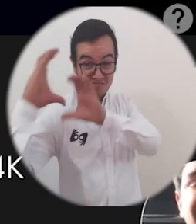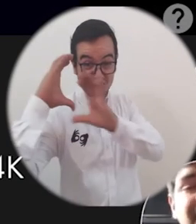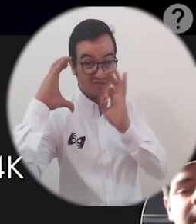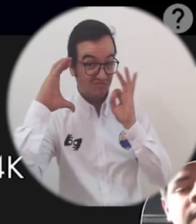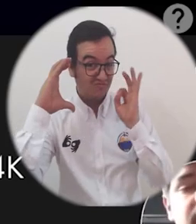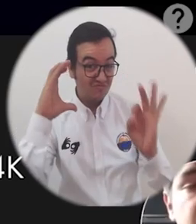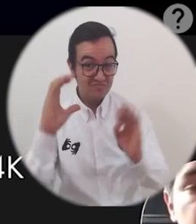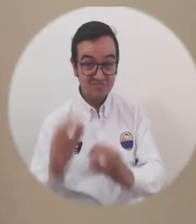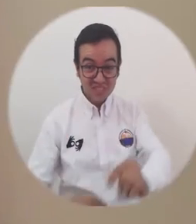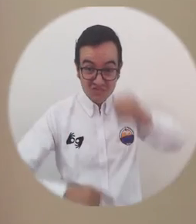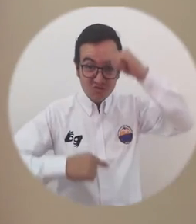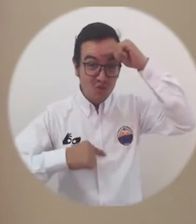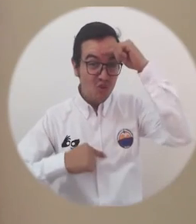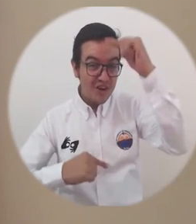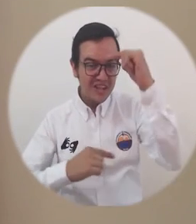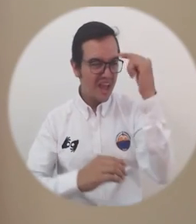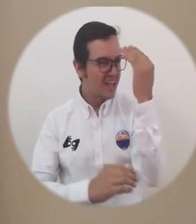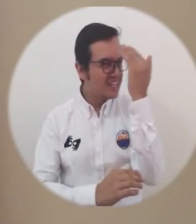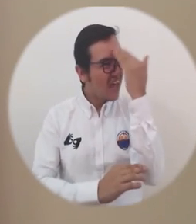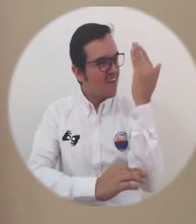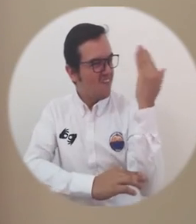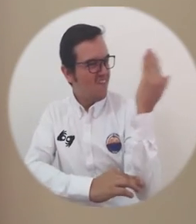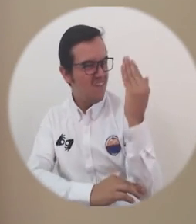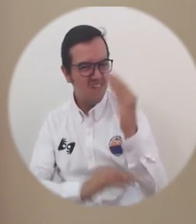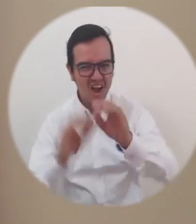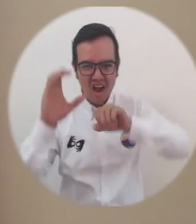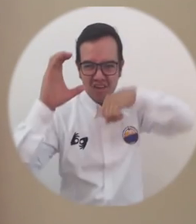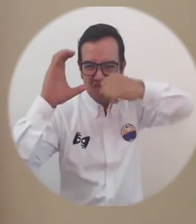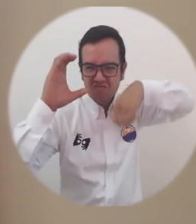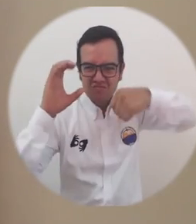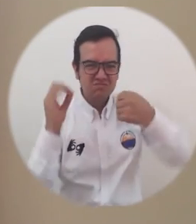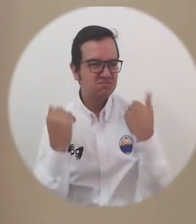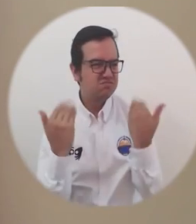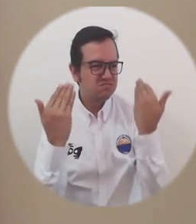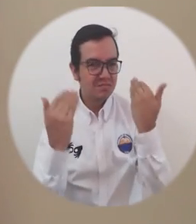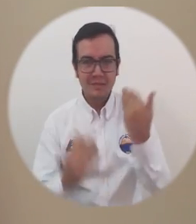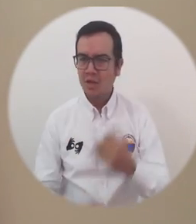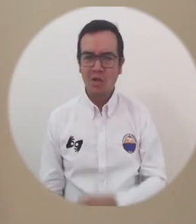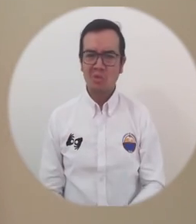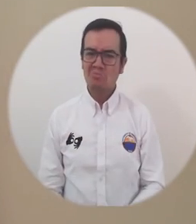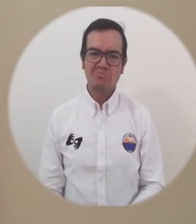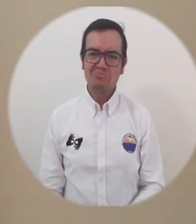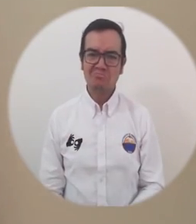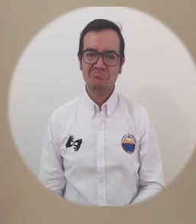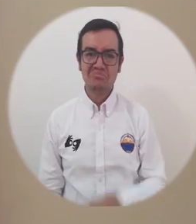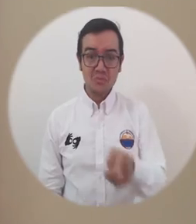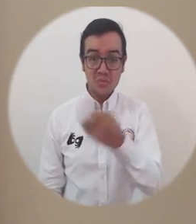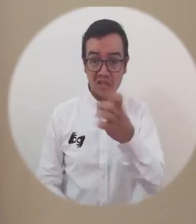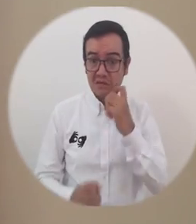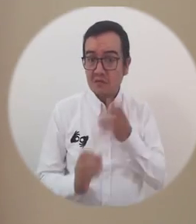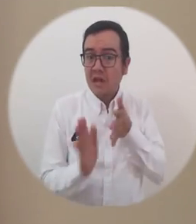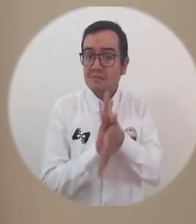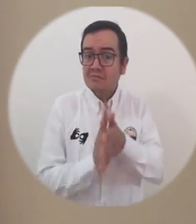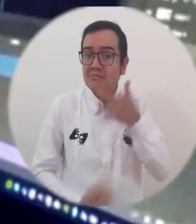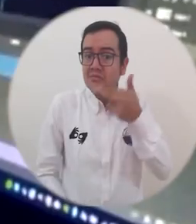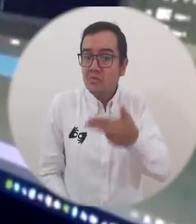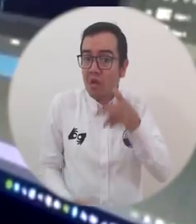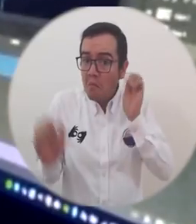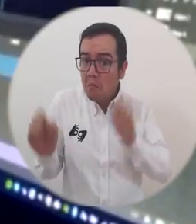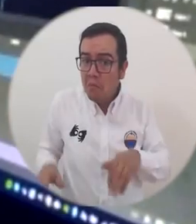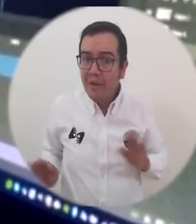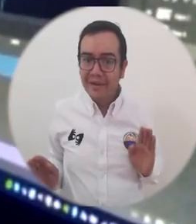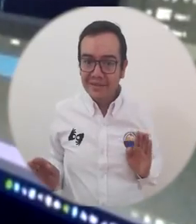equipos, no tienen que saber acerca de todo lo audiovisual. Si están interesados y quieren contar una historia,